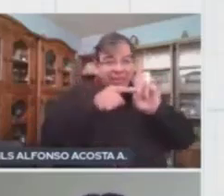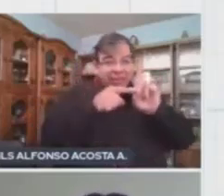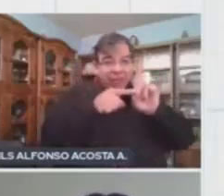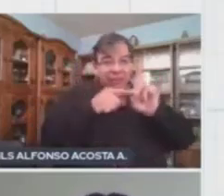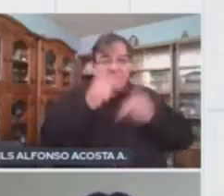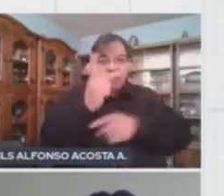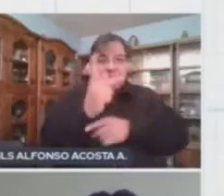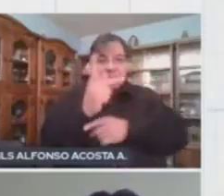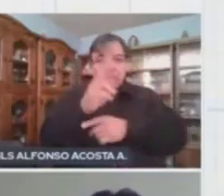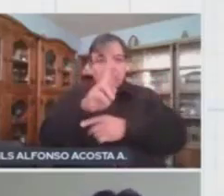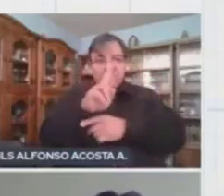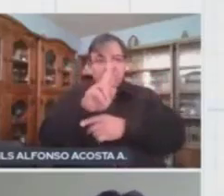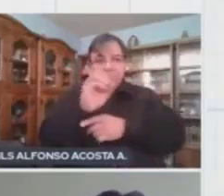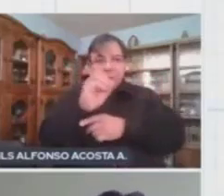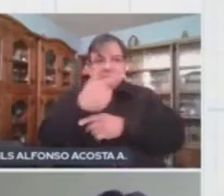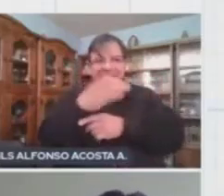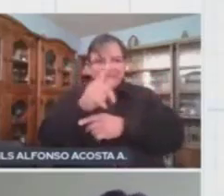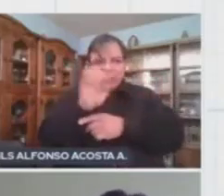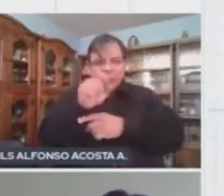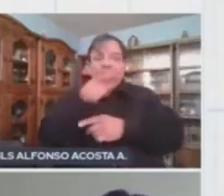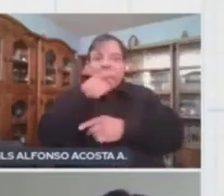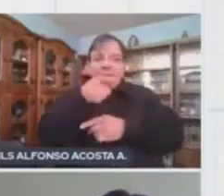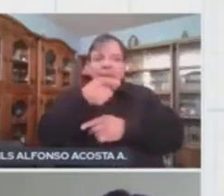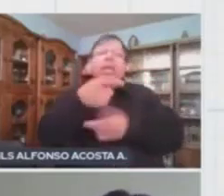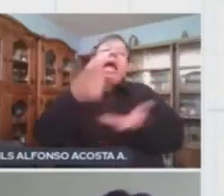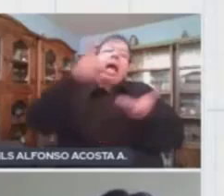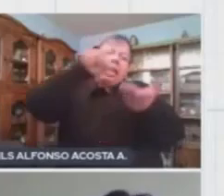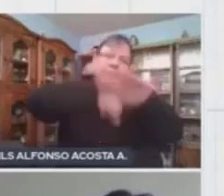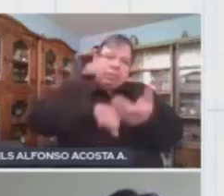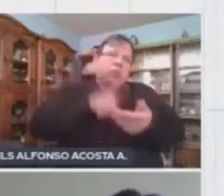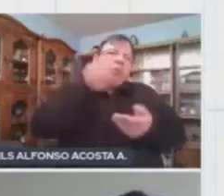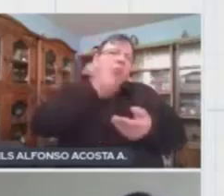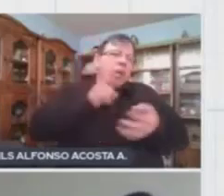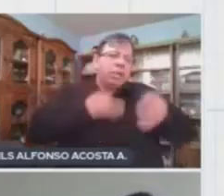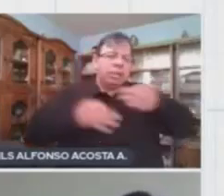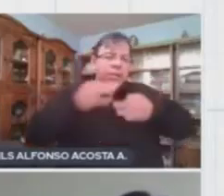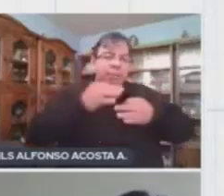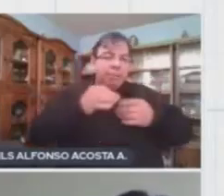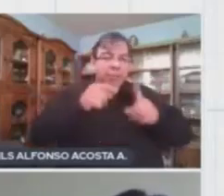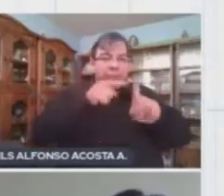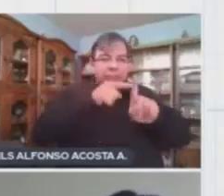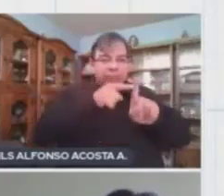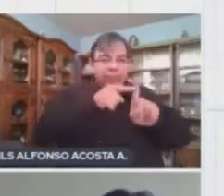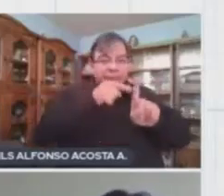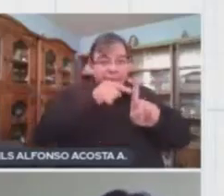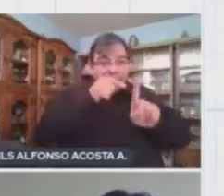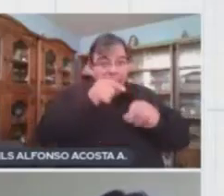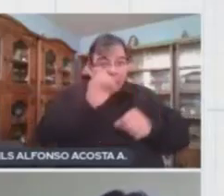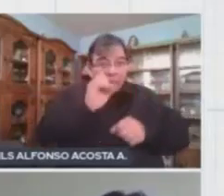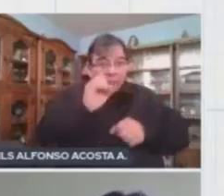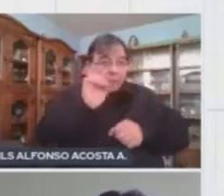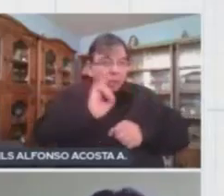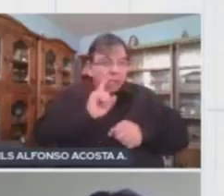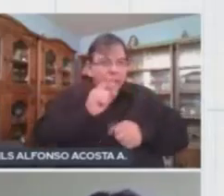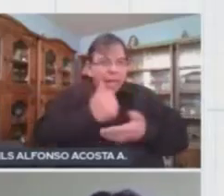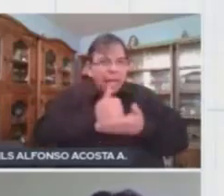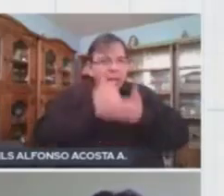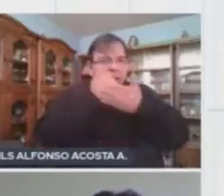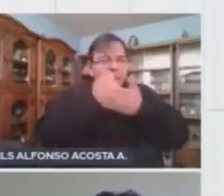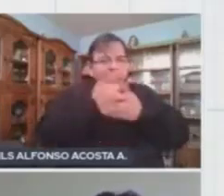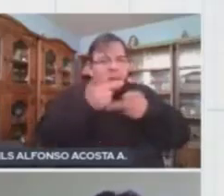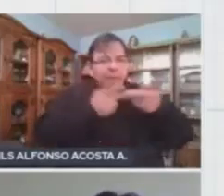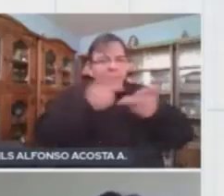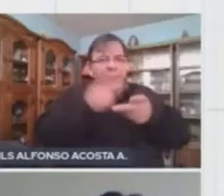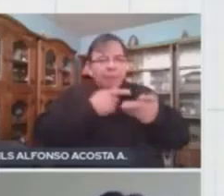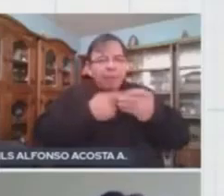progesterona. Es una hormona presente en las mujeres, pero esta hormona principalmente se encarga de preparar el útero